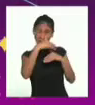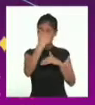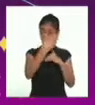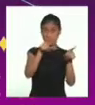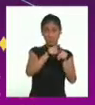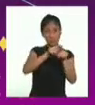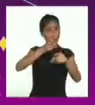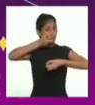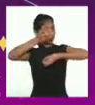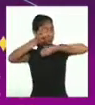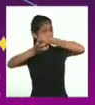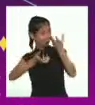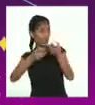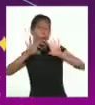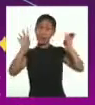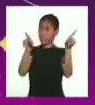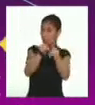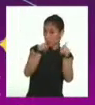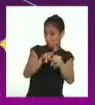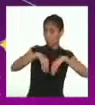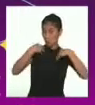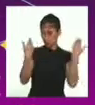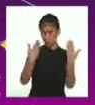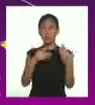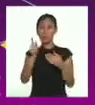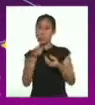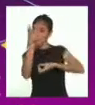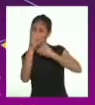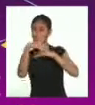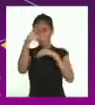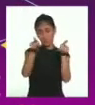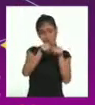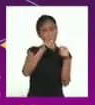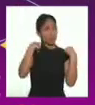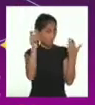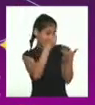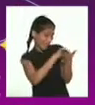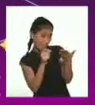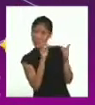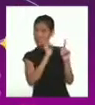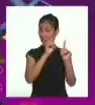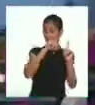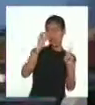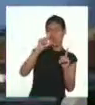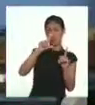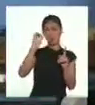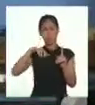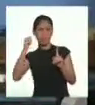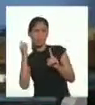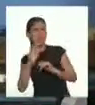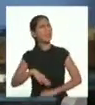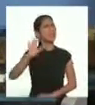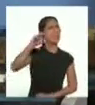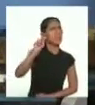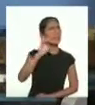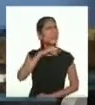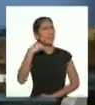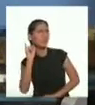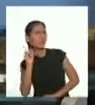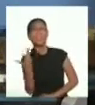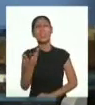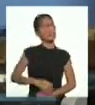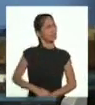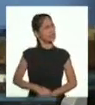que se conserven a través del tiempo, aunque también pueden recogerse por escrito, como desea hacer Olinda. ¡Techi! ¿Y